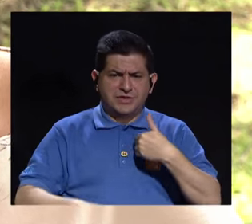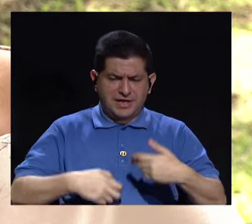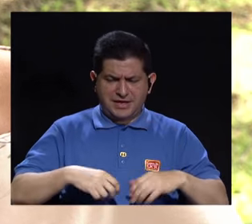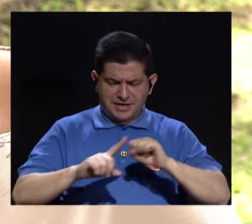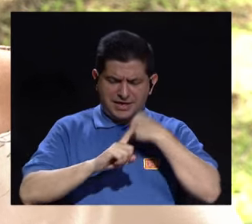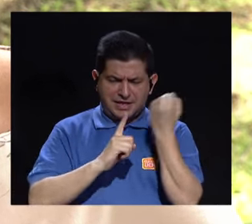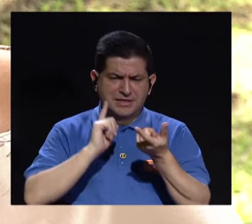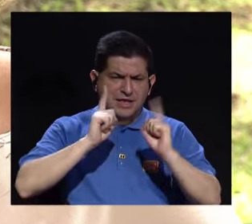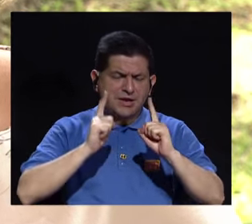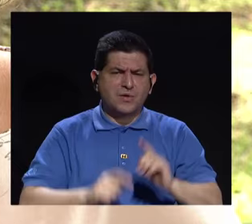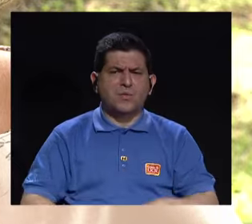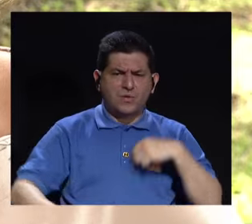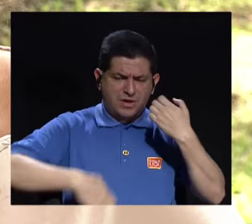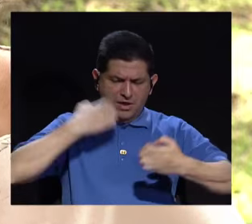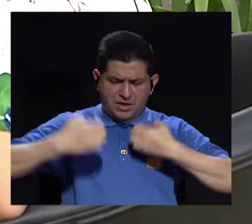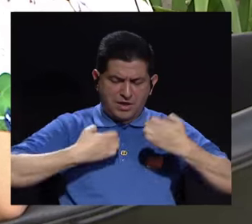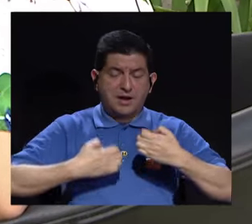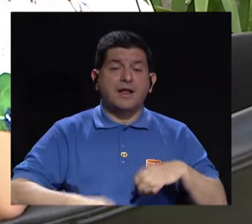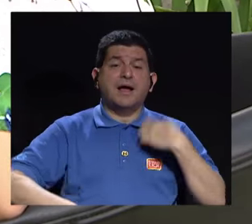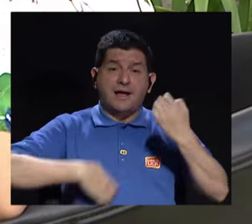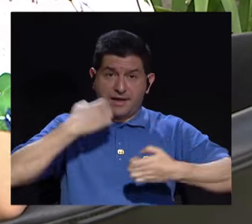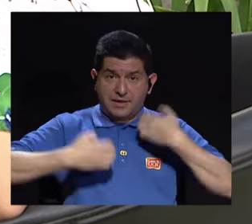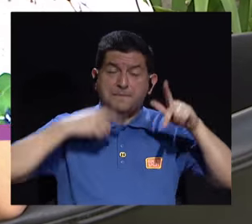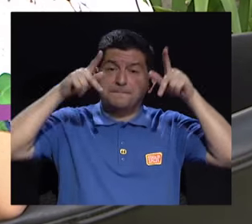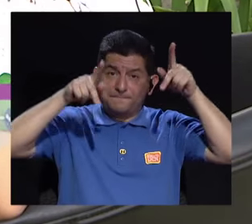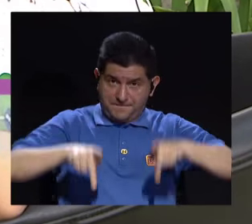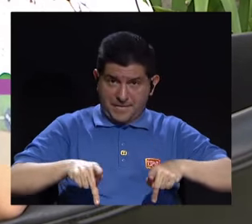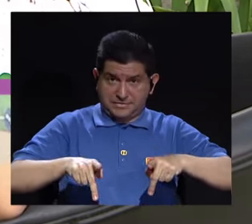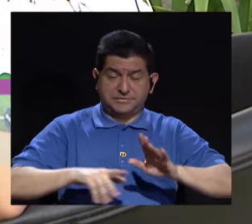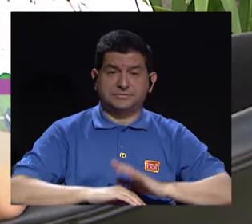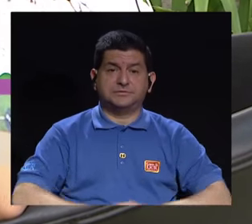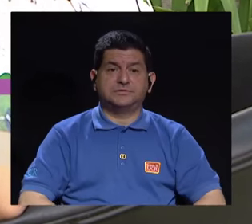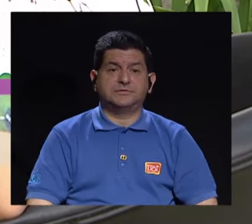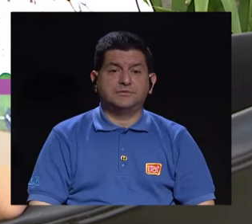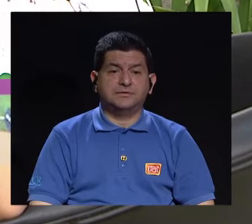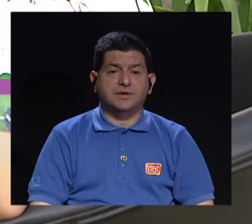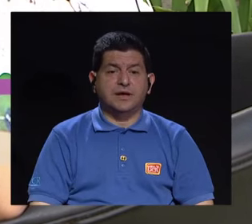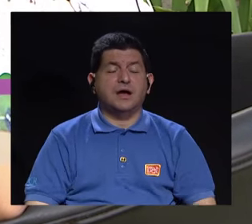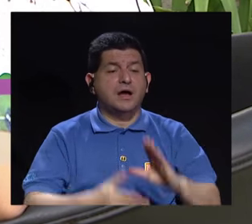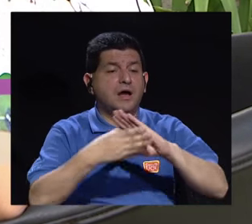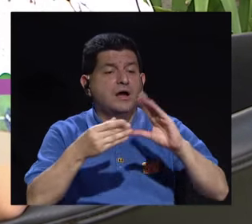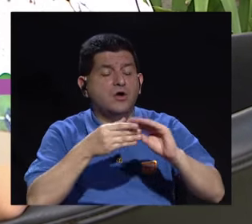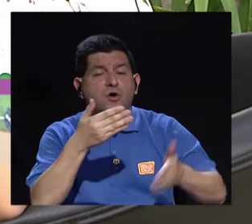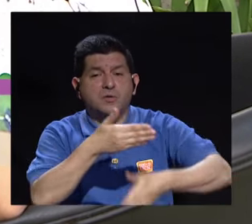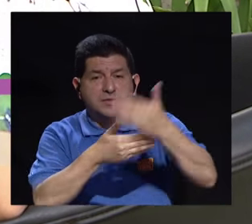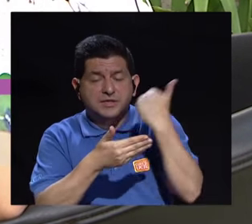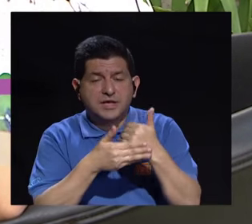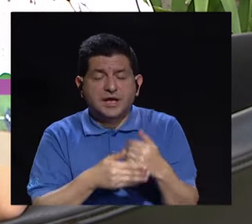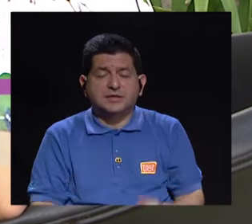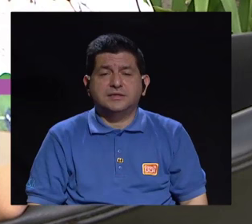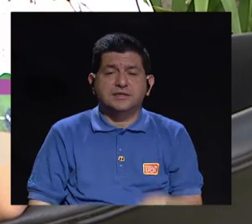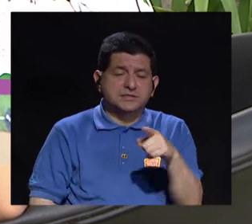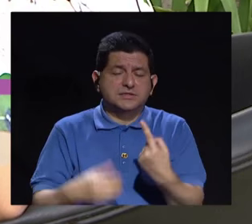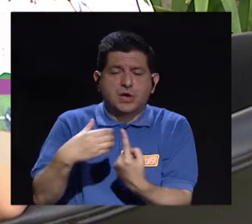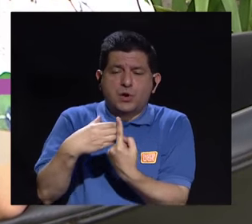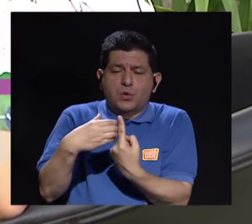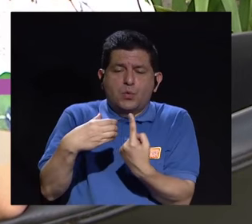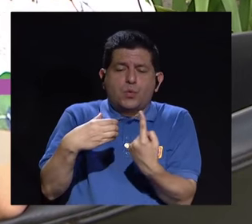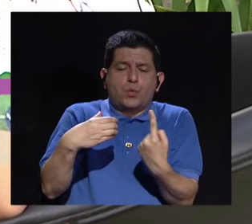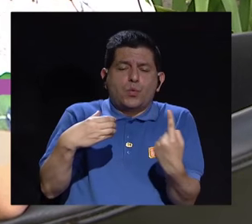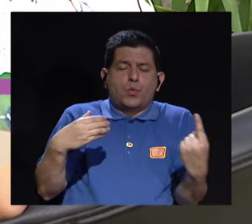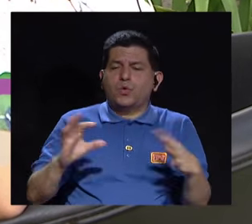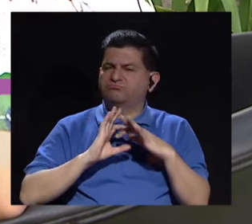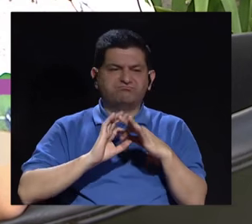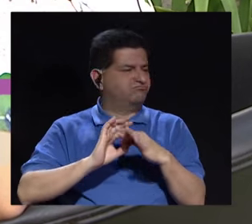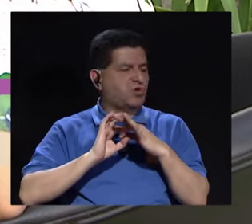que está enfrentando esa situación a nivel emocional? Sí, a nivel emocional es una persona que, como comenté antes, se va aislando de las